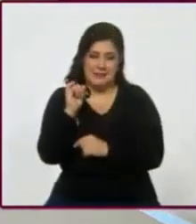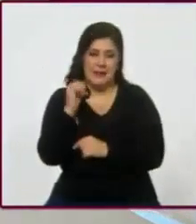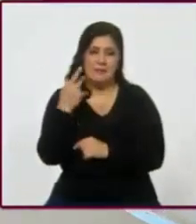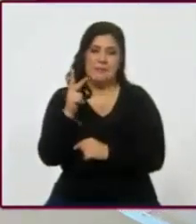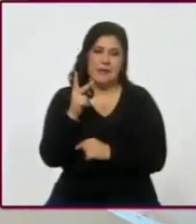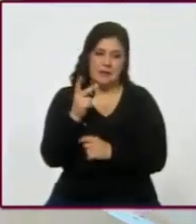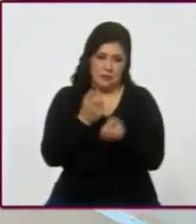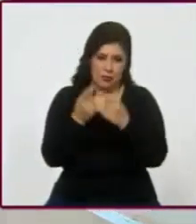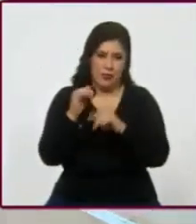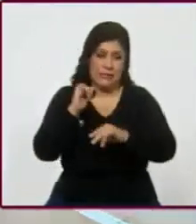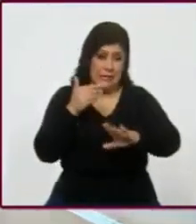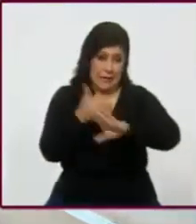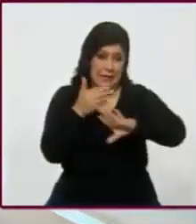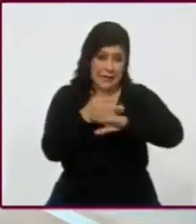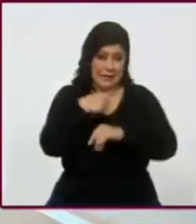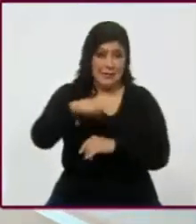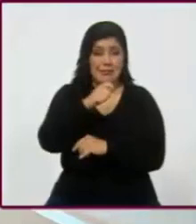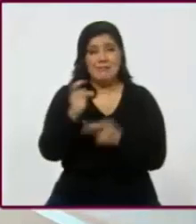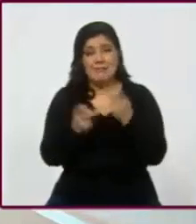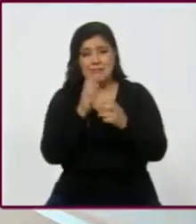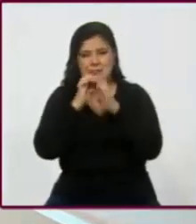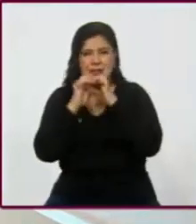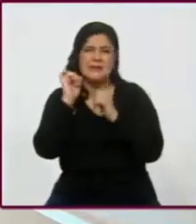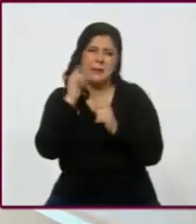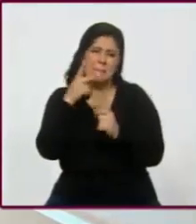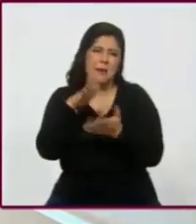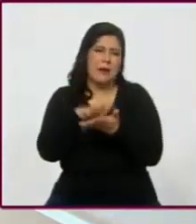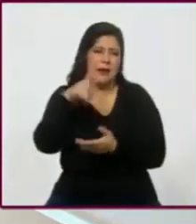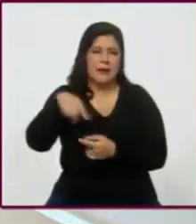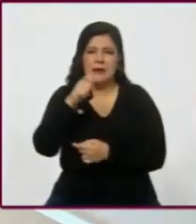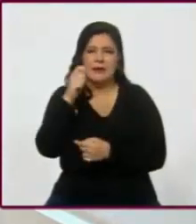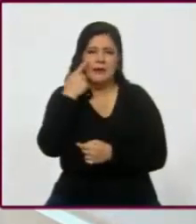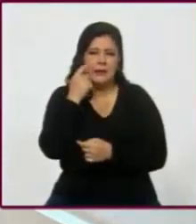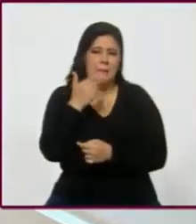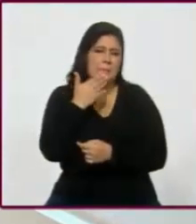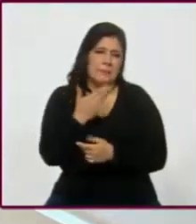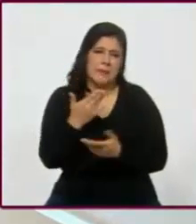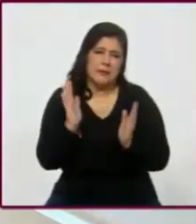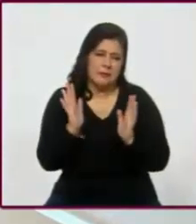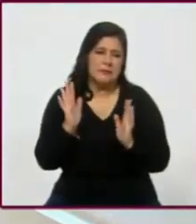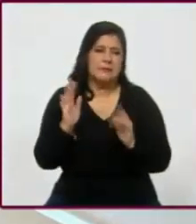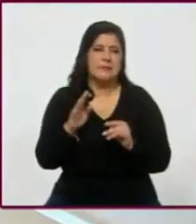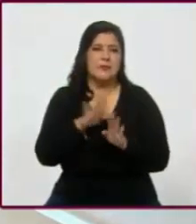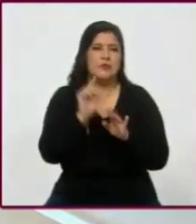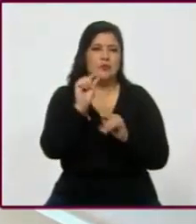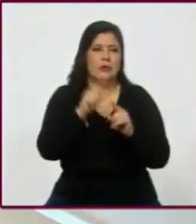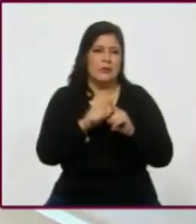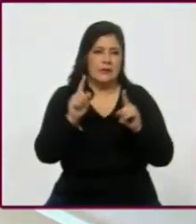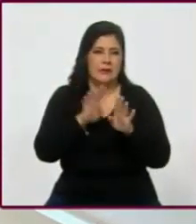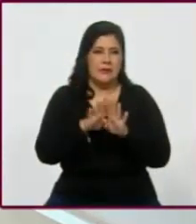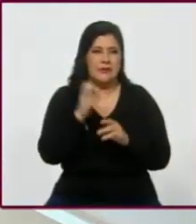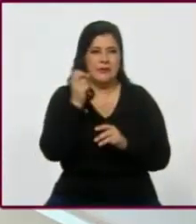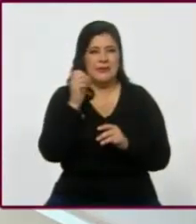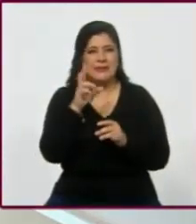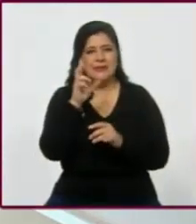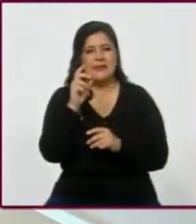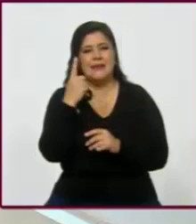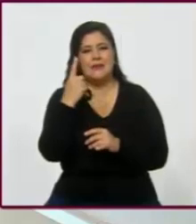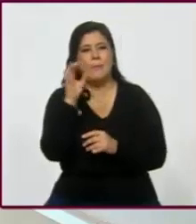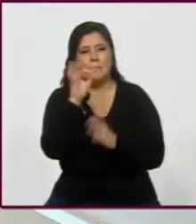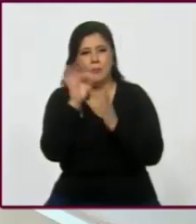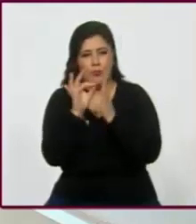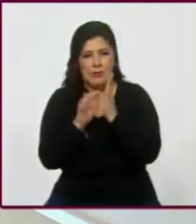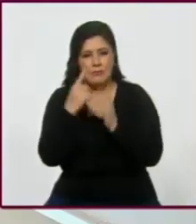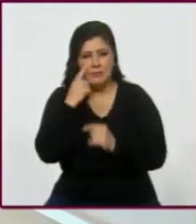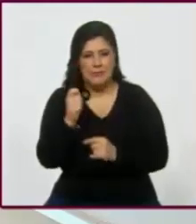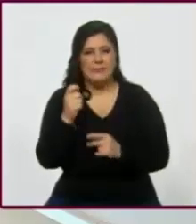sí, algunos sí les han dado, ¿eh? Pero en general creo que... En general ha sido bien, ¿no? No, tienes una diferencia de 31 puntos. ¿Qué dices? Todo, todo el